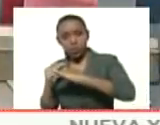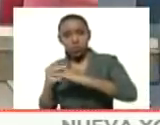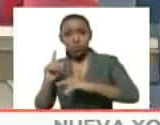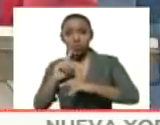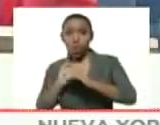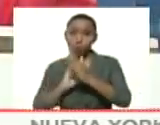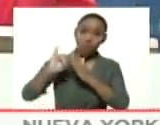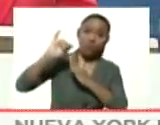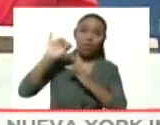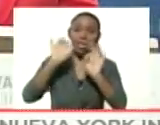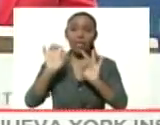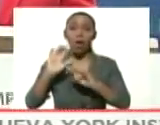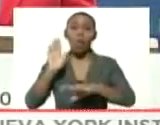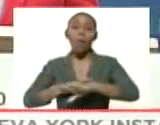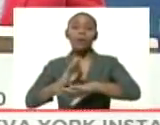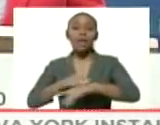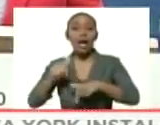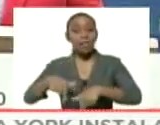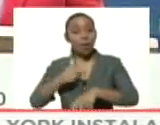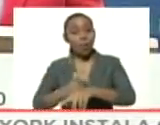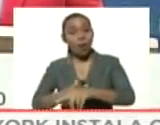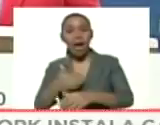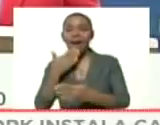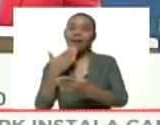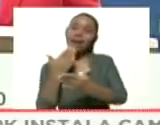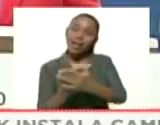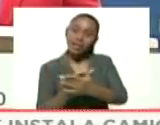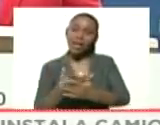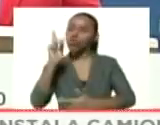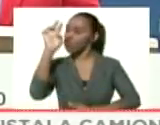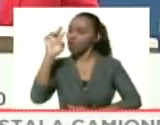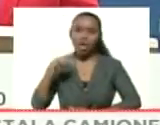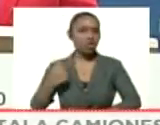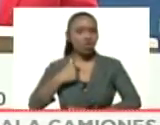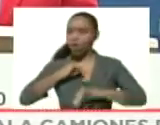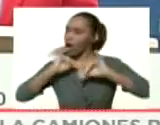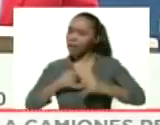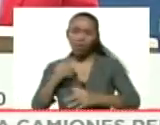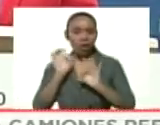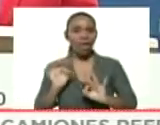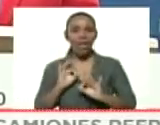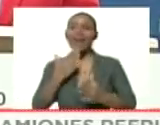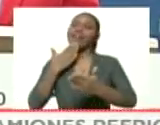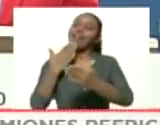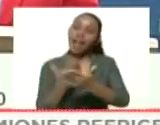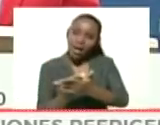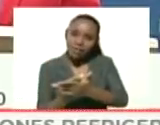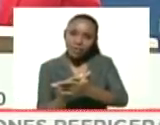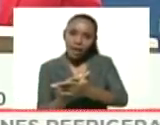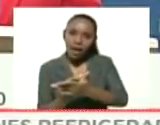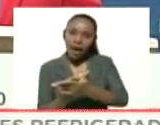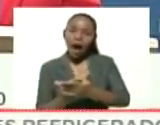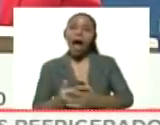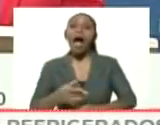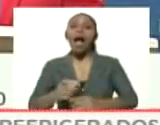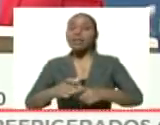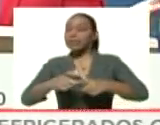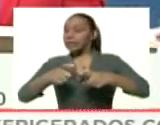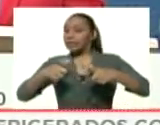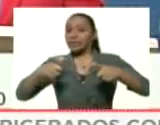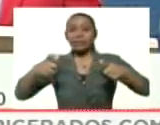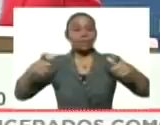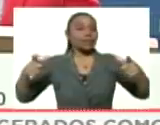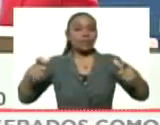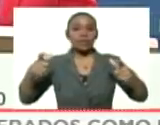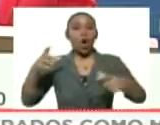está ocurriendo hasta ahora, gracias, como lo digo todos los días y no me canso de decirlo, gracias al gigantesco, a la